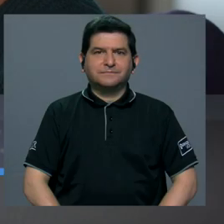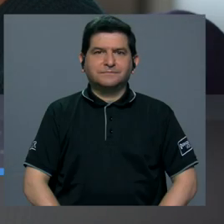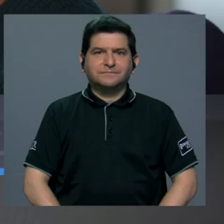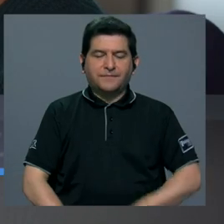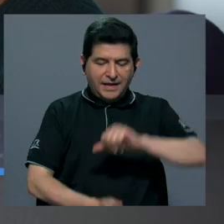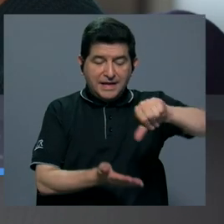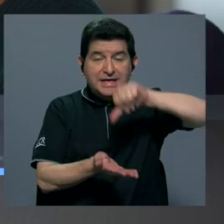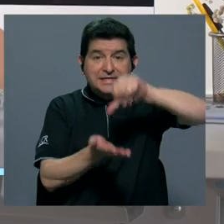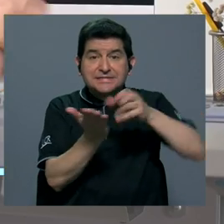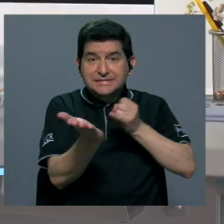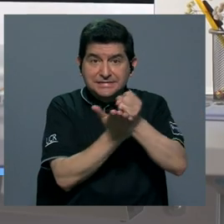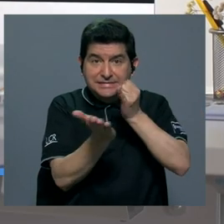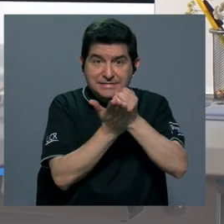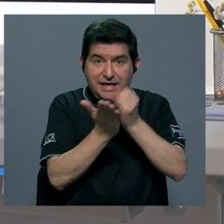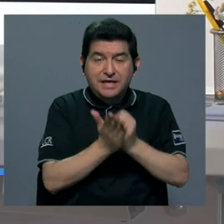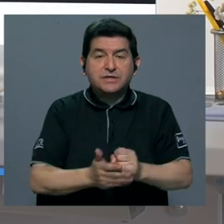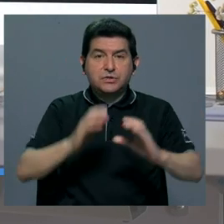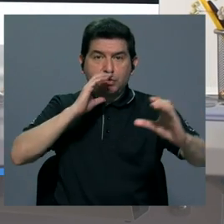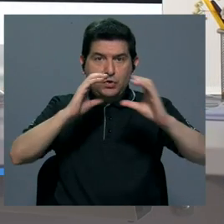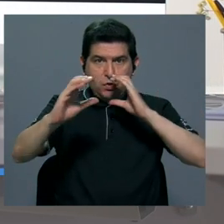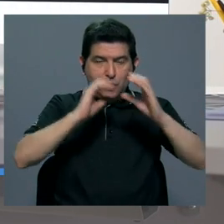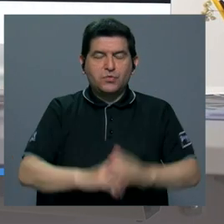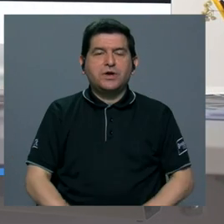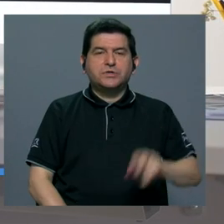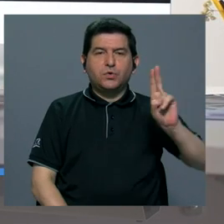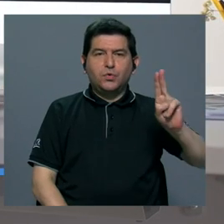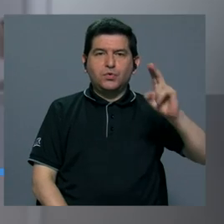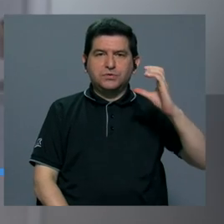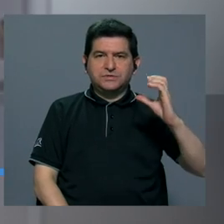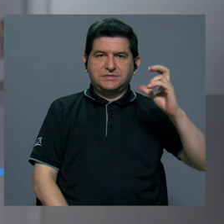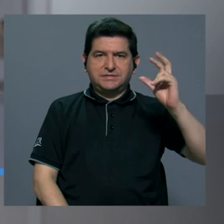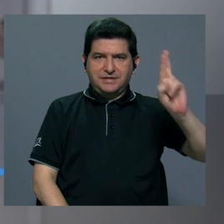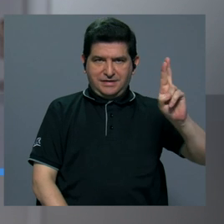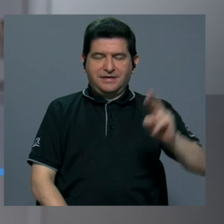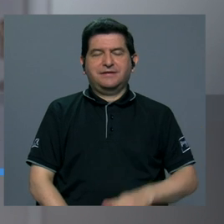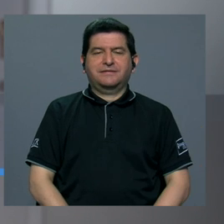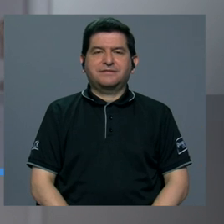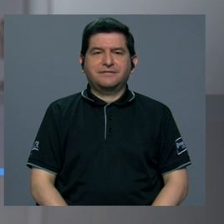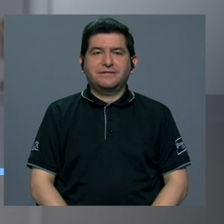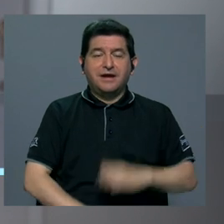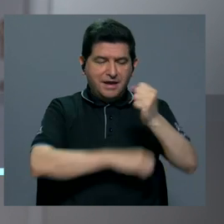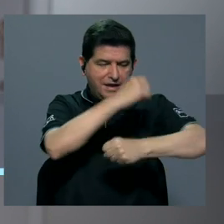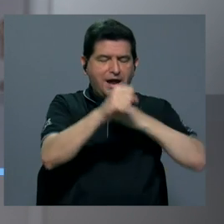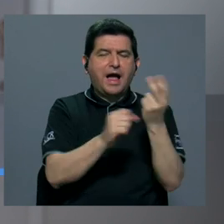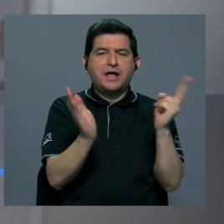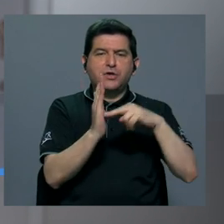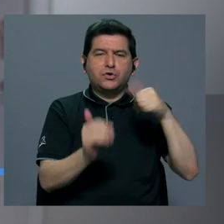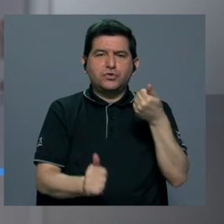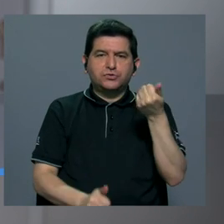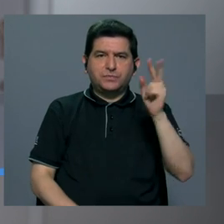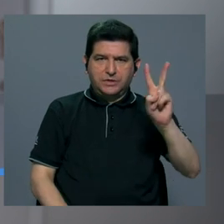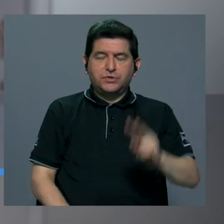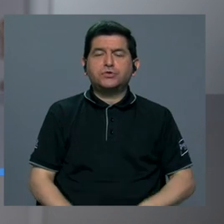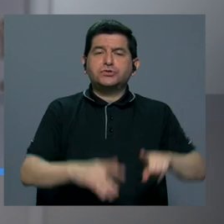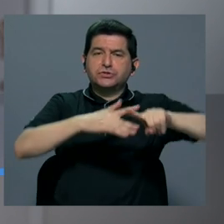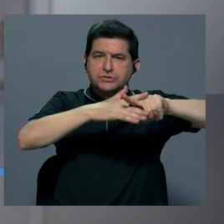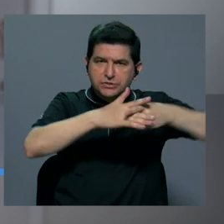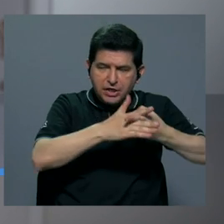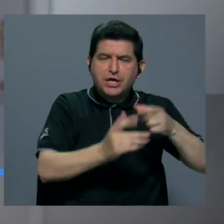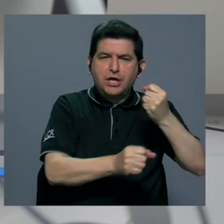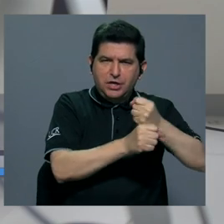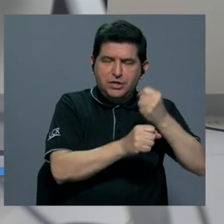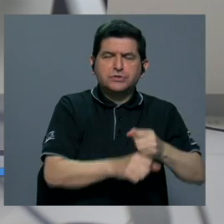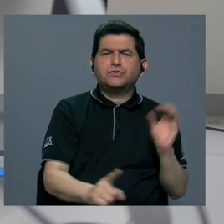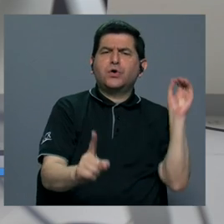El Centro de Investigación en Comunicación de la Universidad de Costa Rica en el año 2012 abrió sus